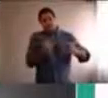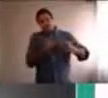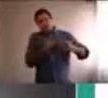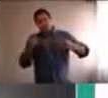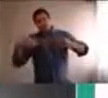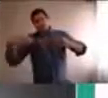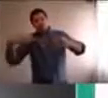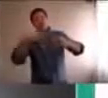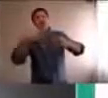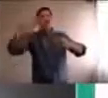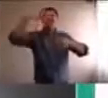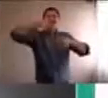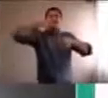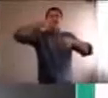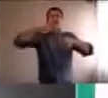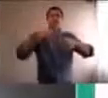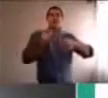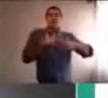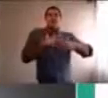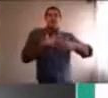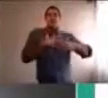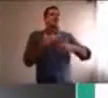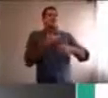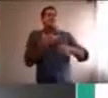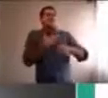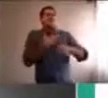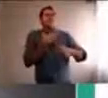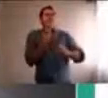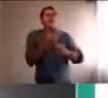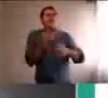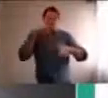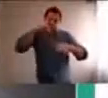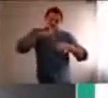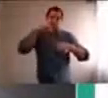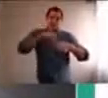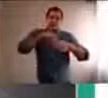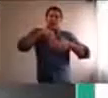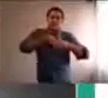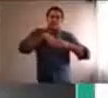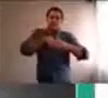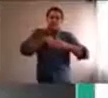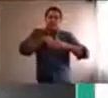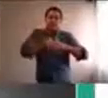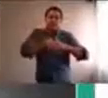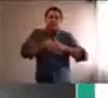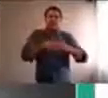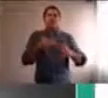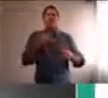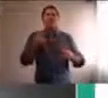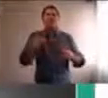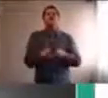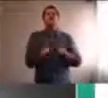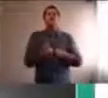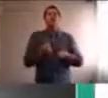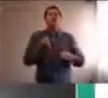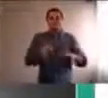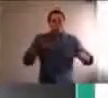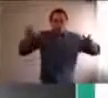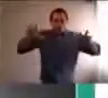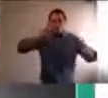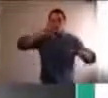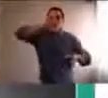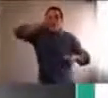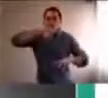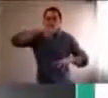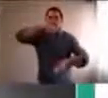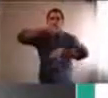entonces es como que este monstruo, se está comiendo nuestros miedos, después uno puede retomar esto, y ya es diferente, al haber